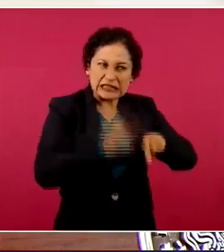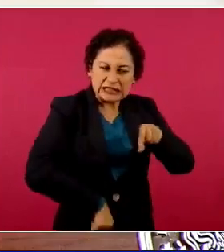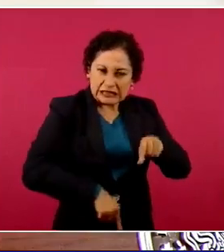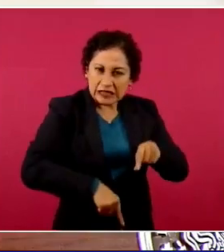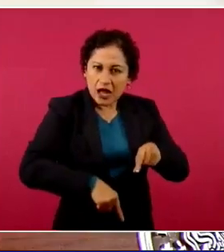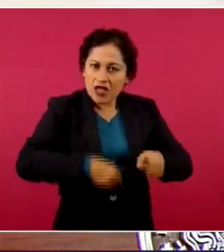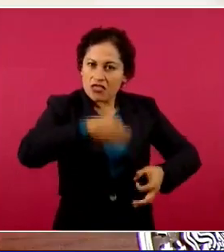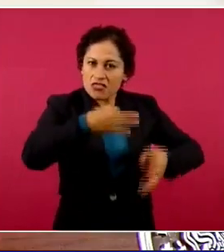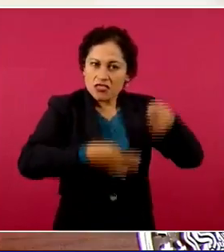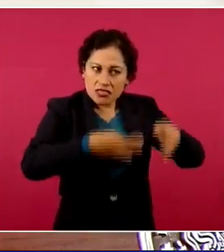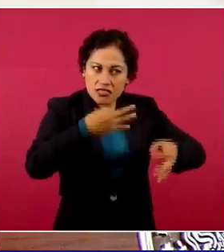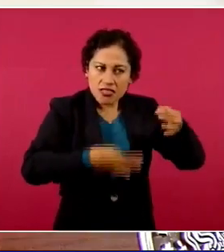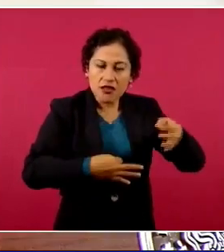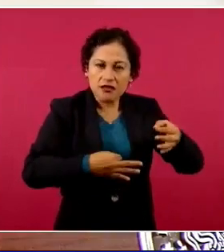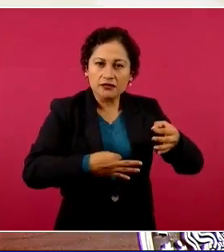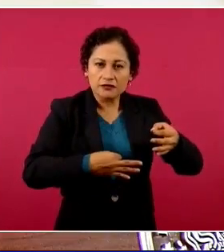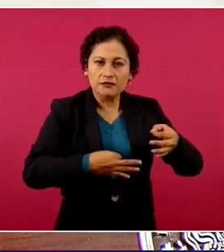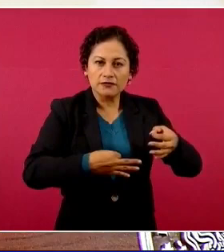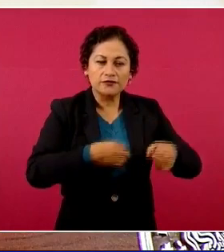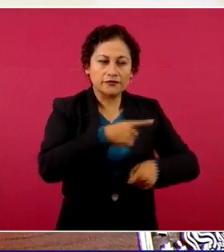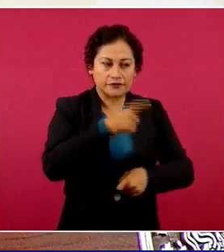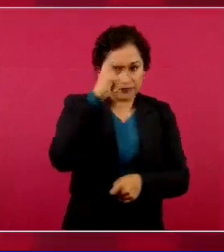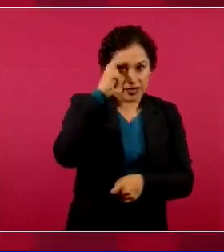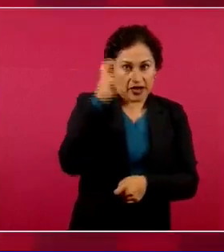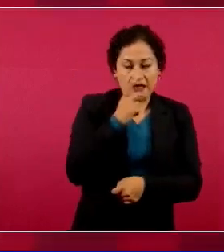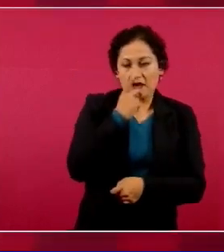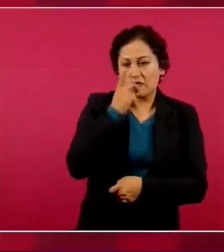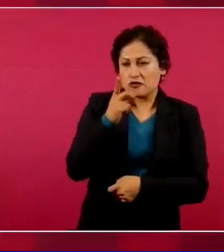A ustedes los oligarcas, les dijo,